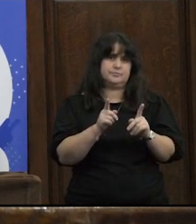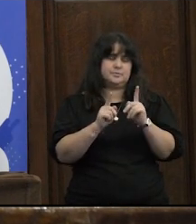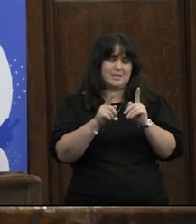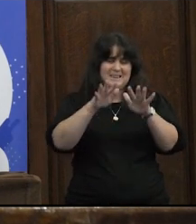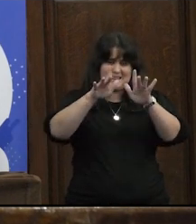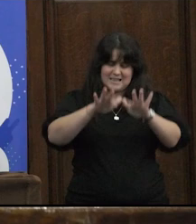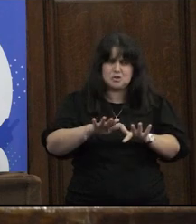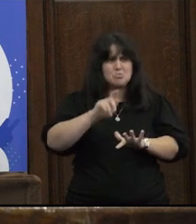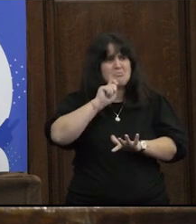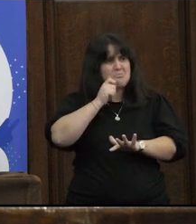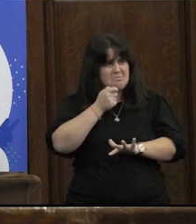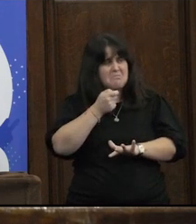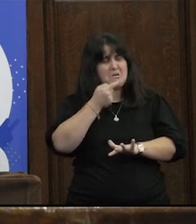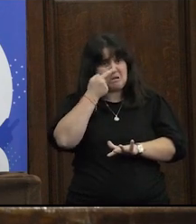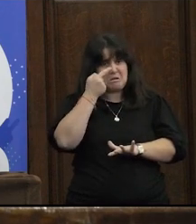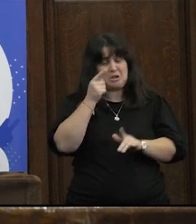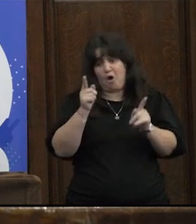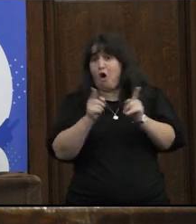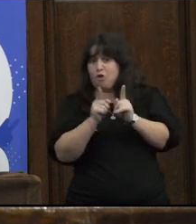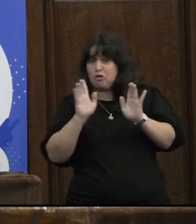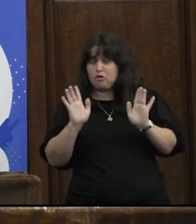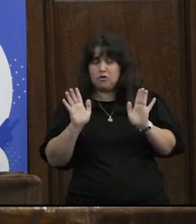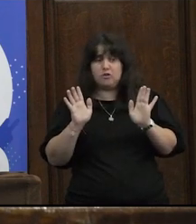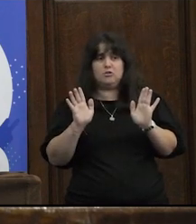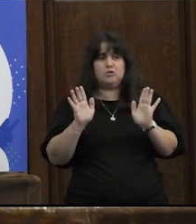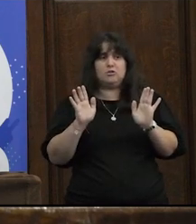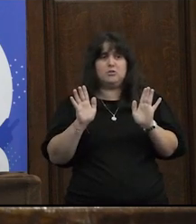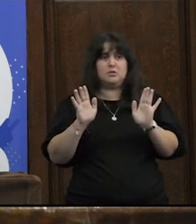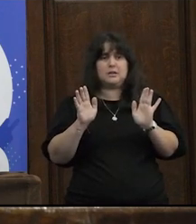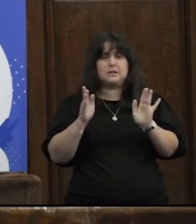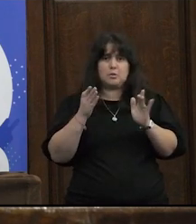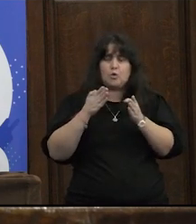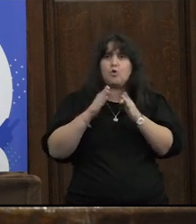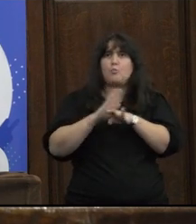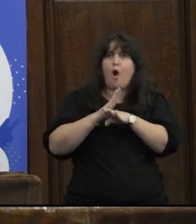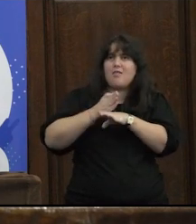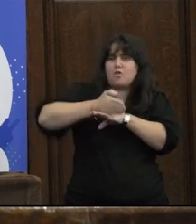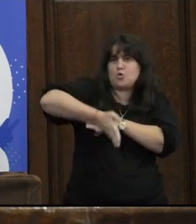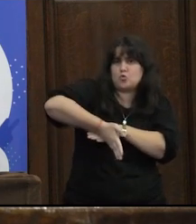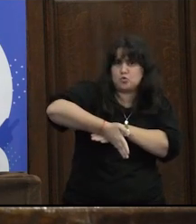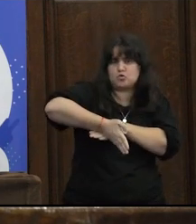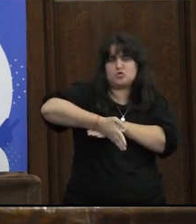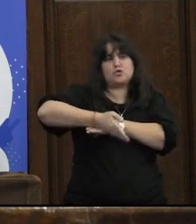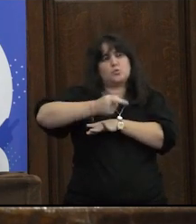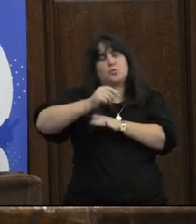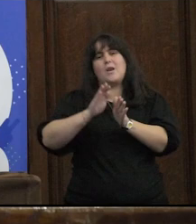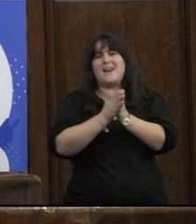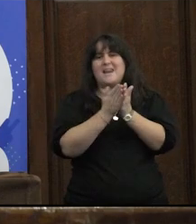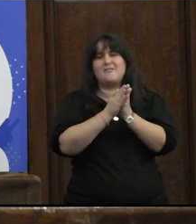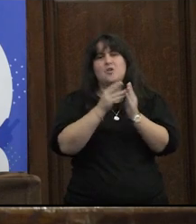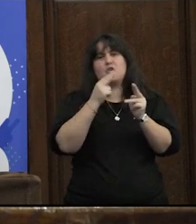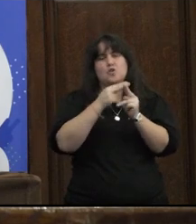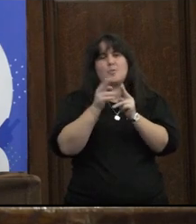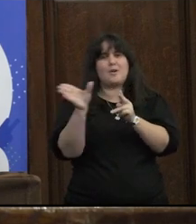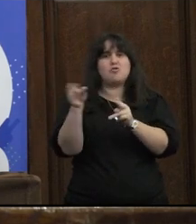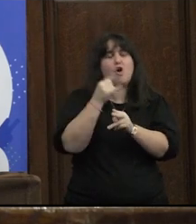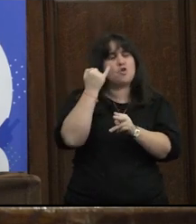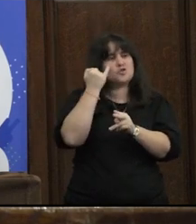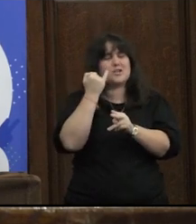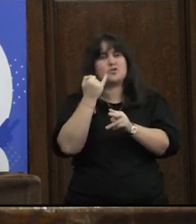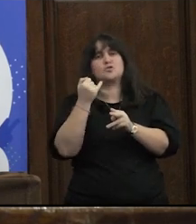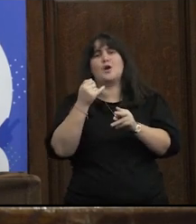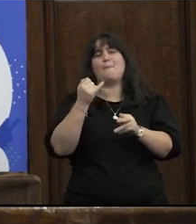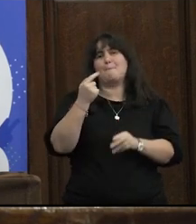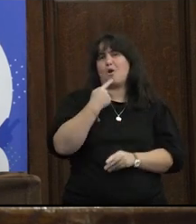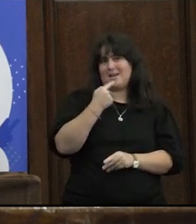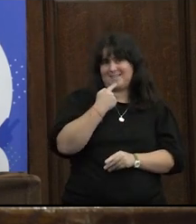hay un texto muy lindo que es muy breve que es una introducción que hace Mario Pecheni en un libro que se llama Todo sexo